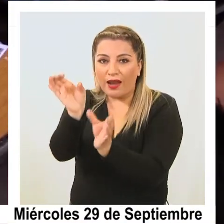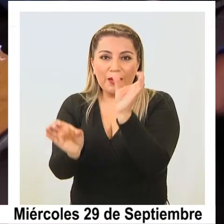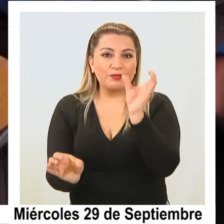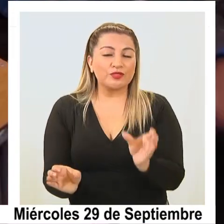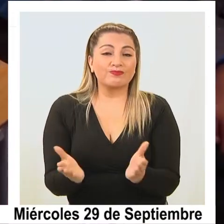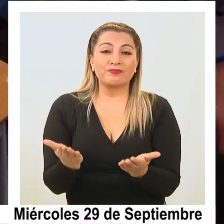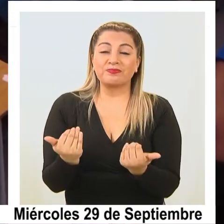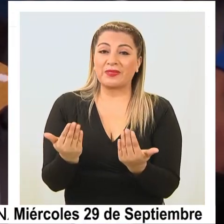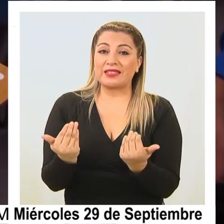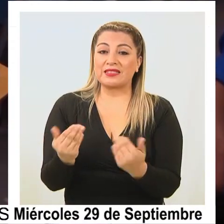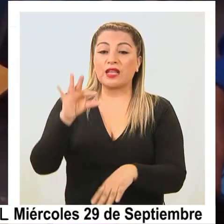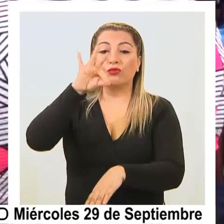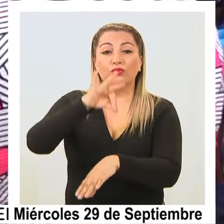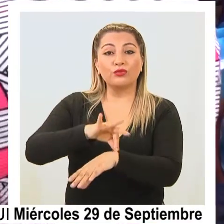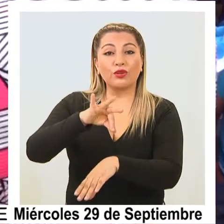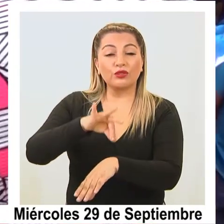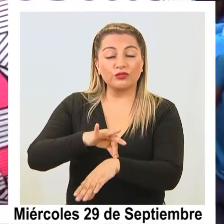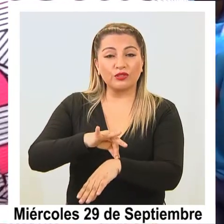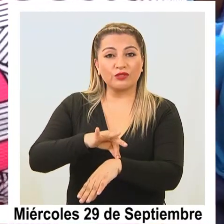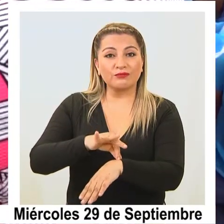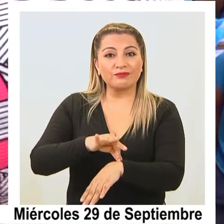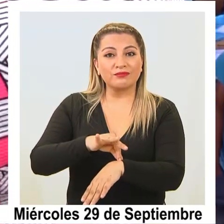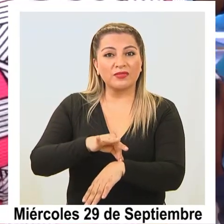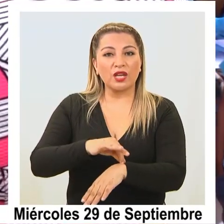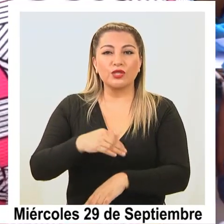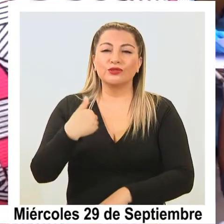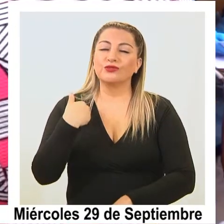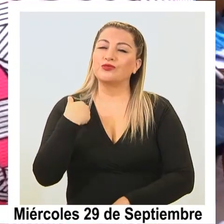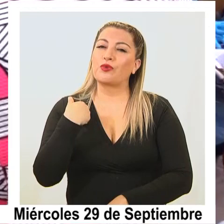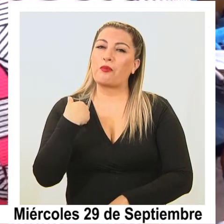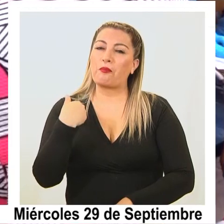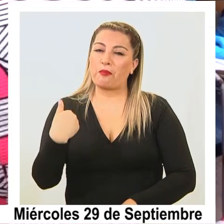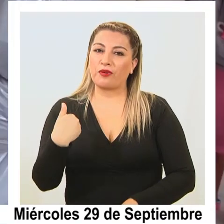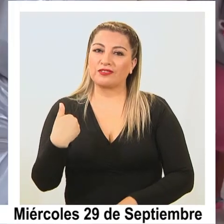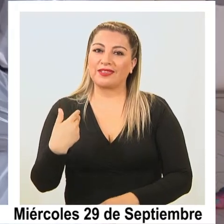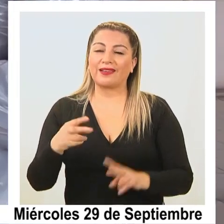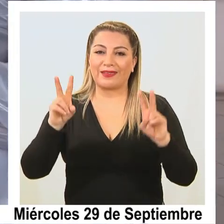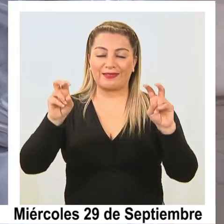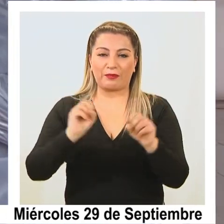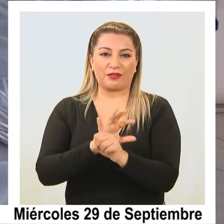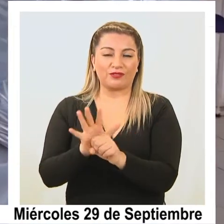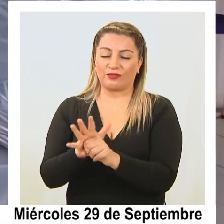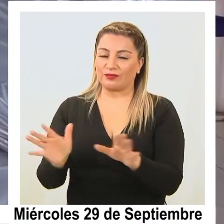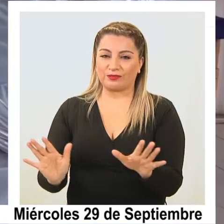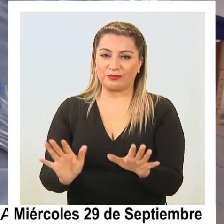requieran atención de salud, más allá del tema de la pandemia.